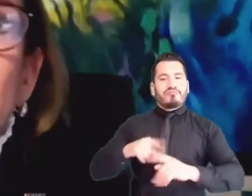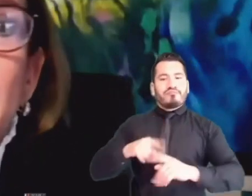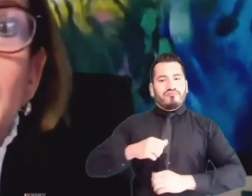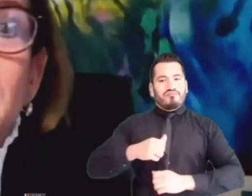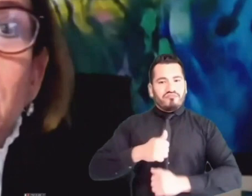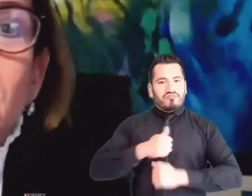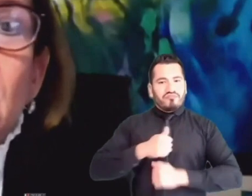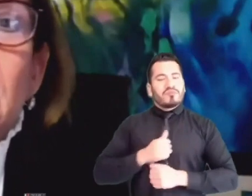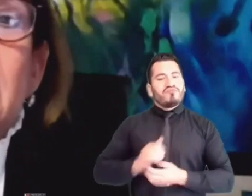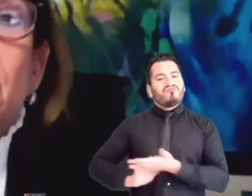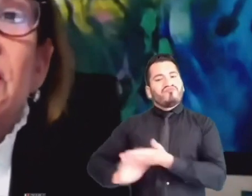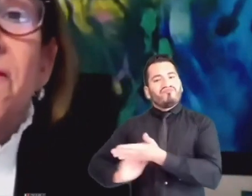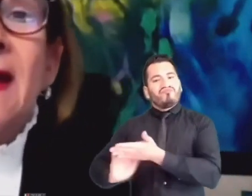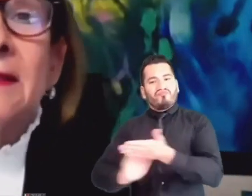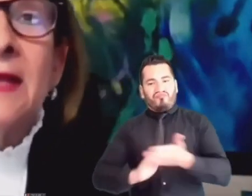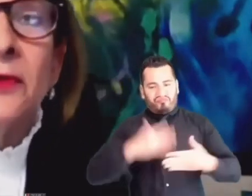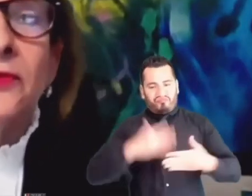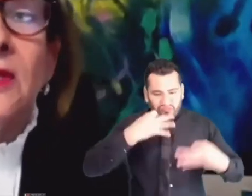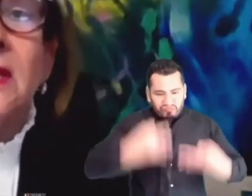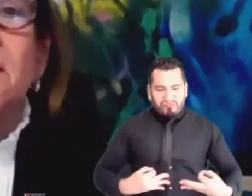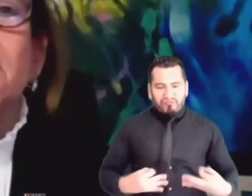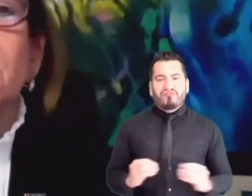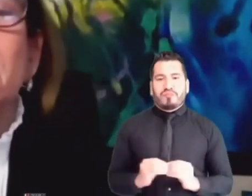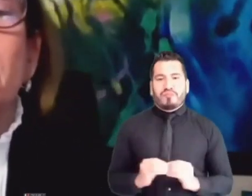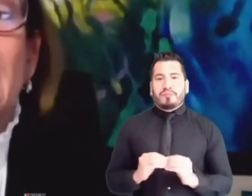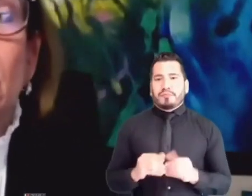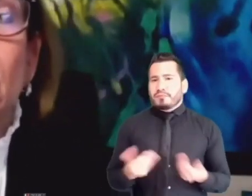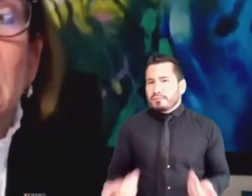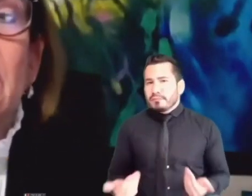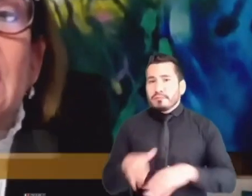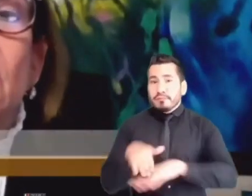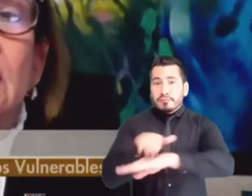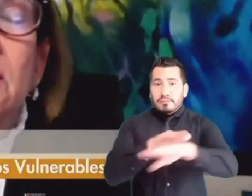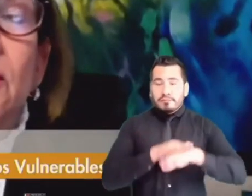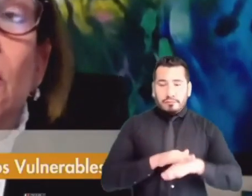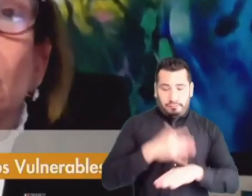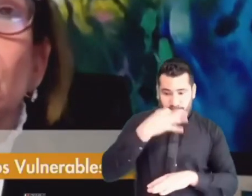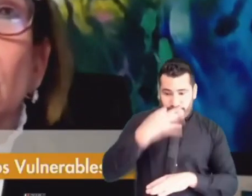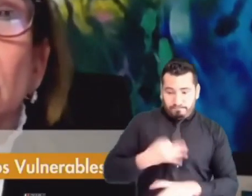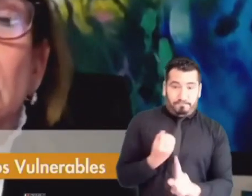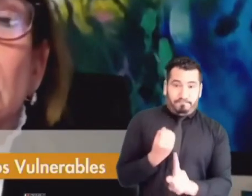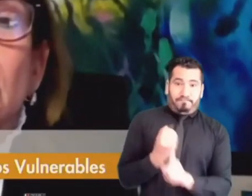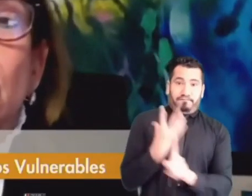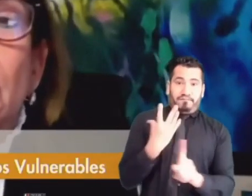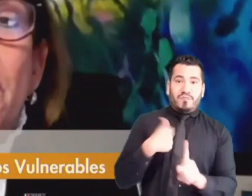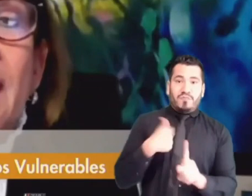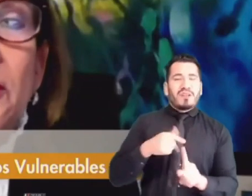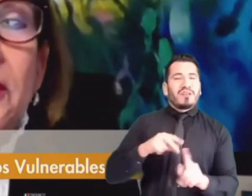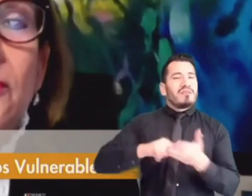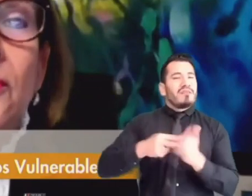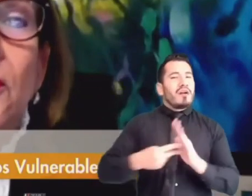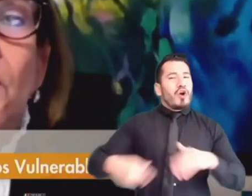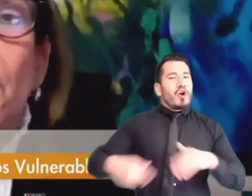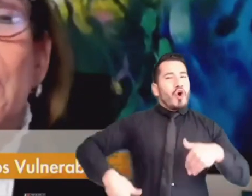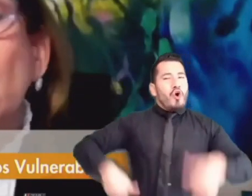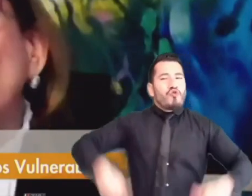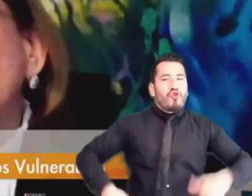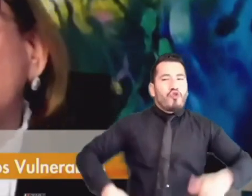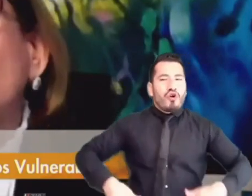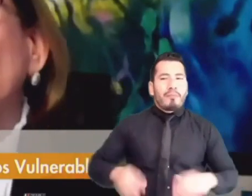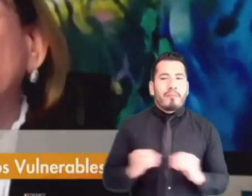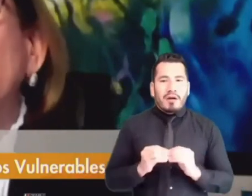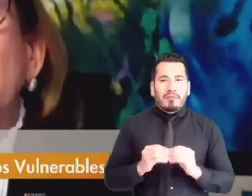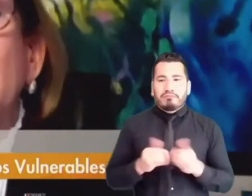disminuirla. Y esos impactos que generan los actos de corrupción son impactos que nosotros podríamos